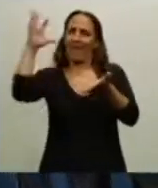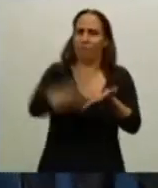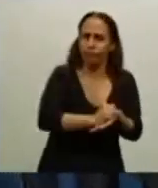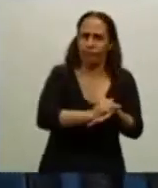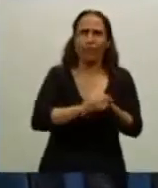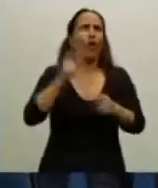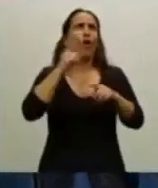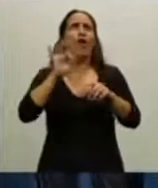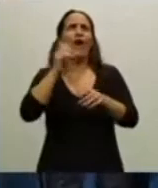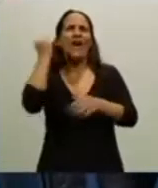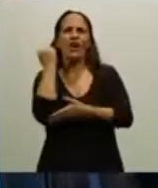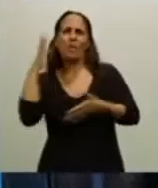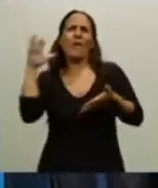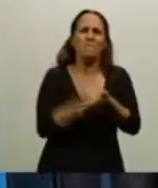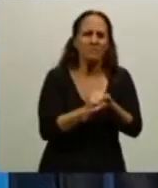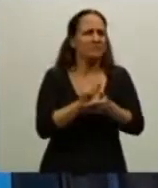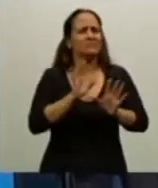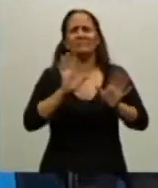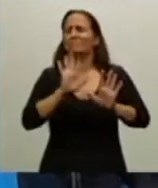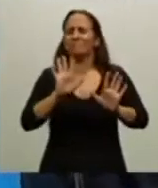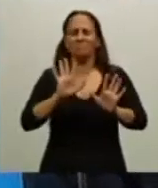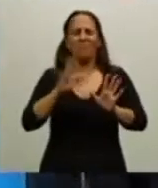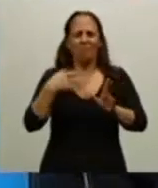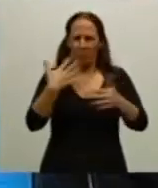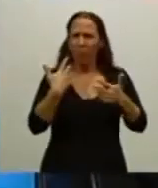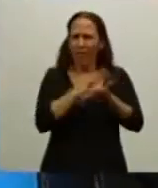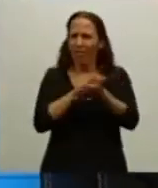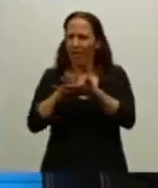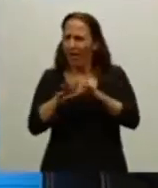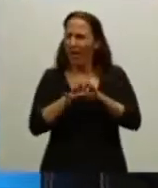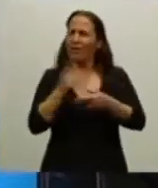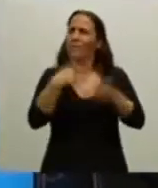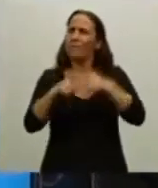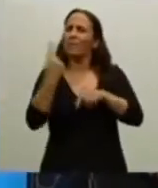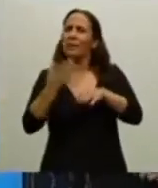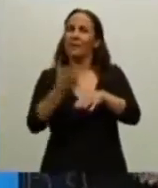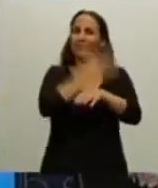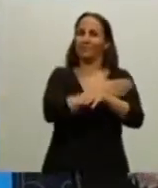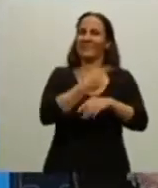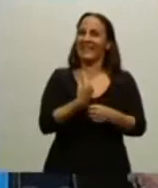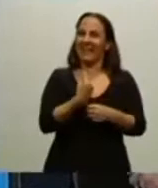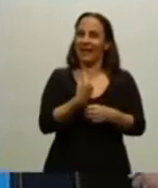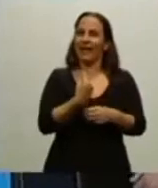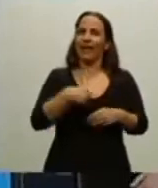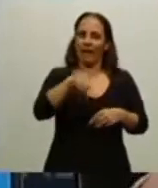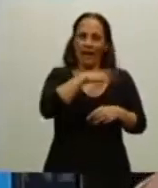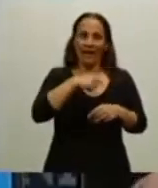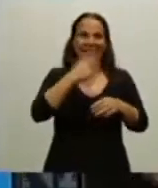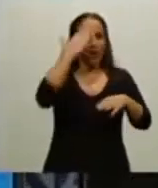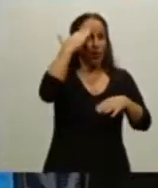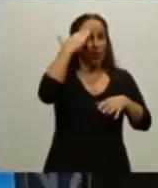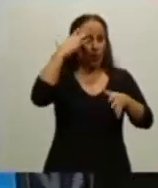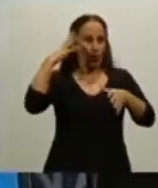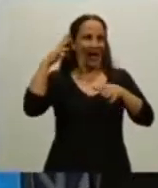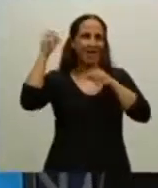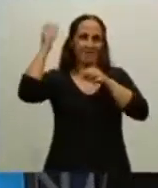se pueden llevar a cabo si previamente no se han colonizado culturalmente. Y